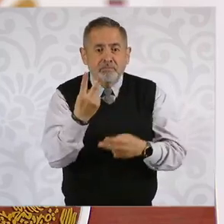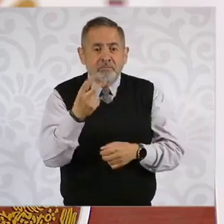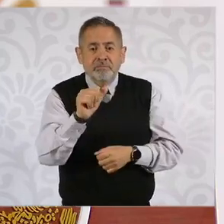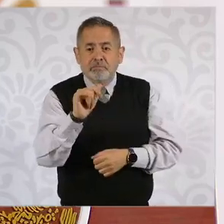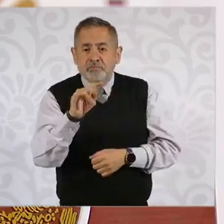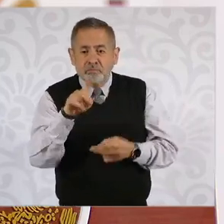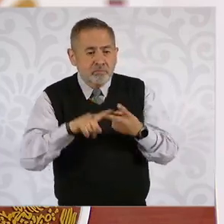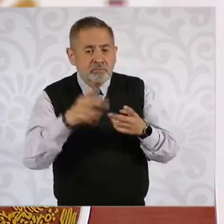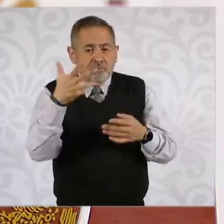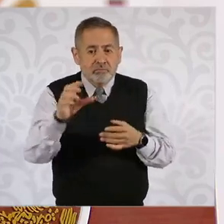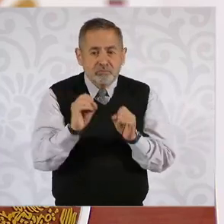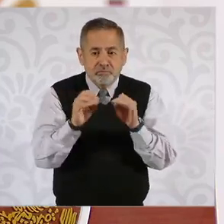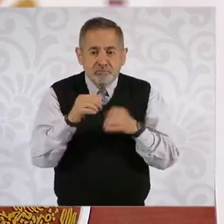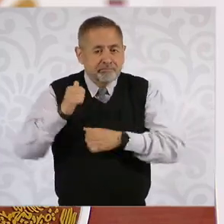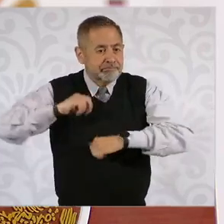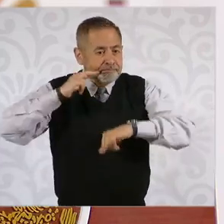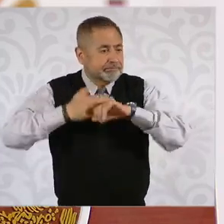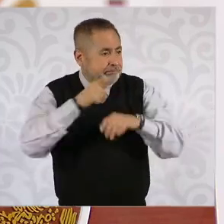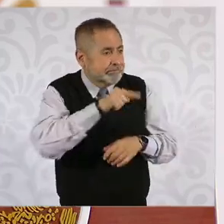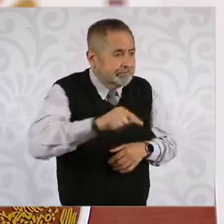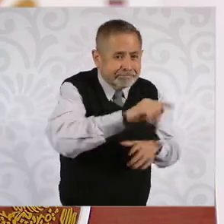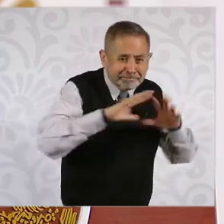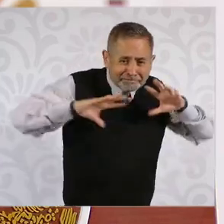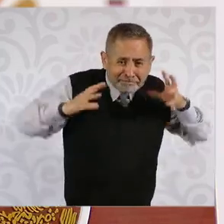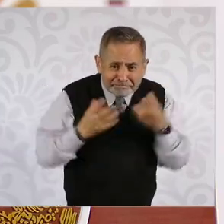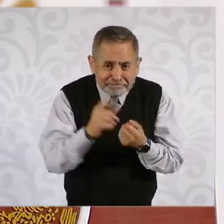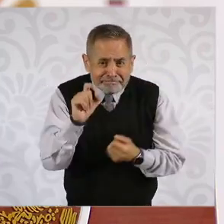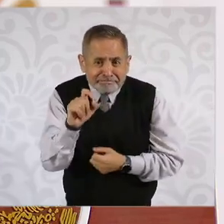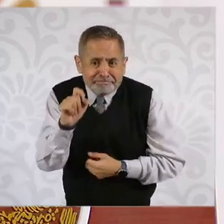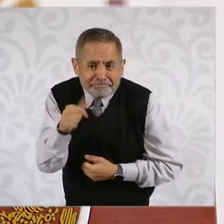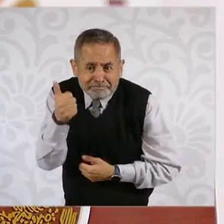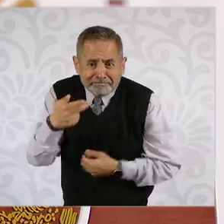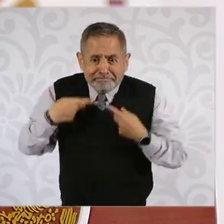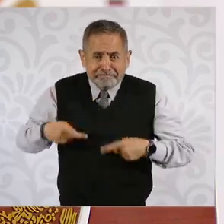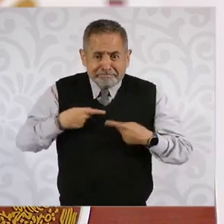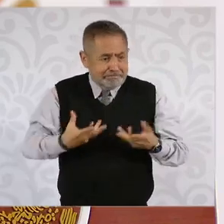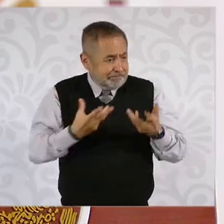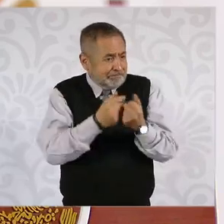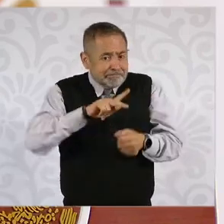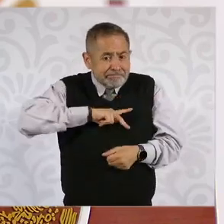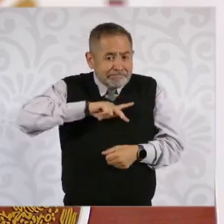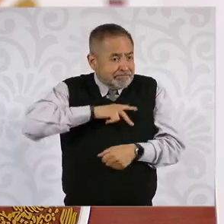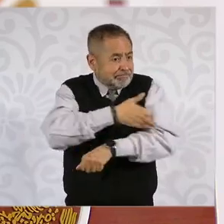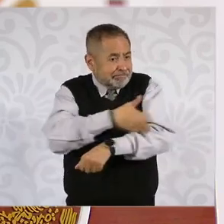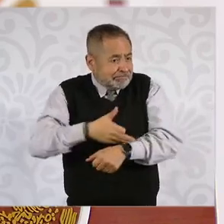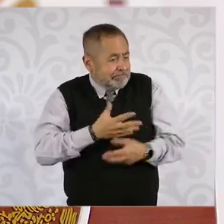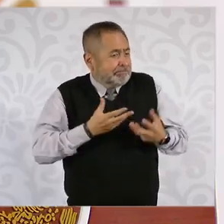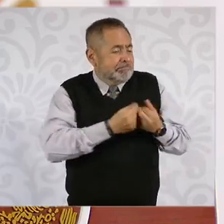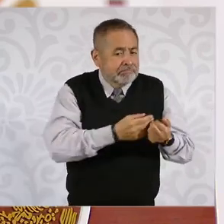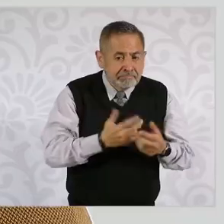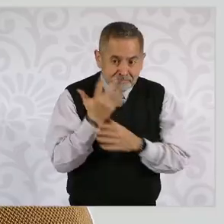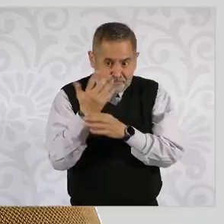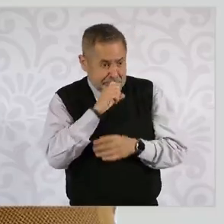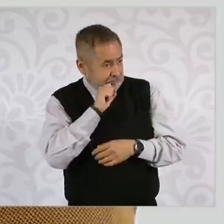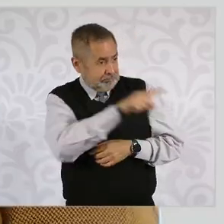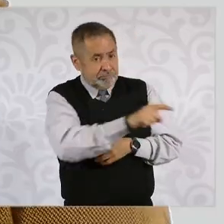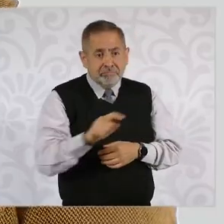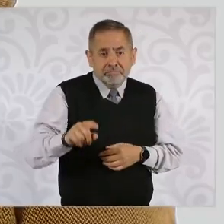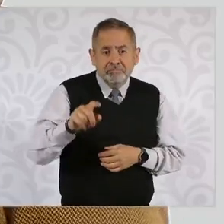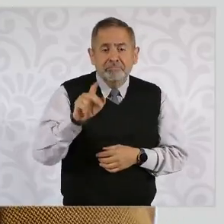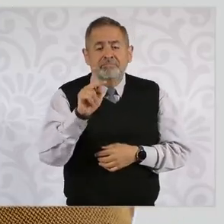10 oficiales. Esto de acuerdo a la información oficial del propio Consejo de